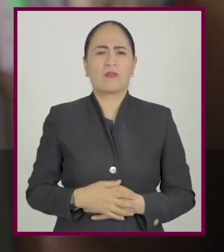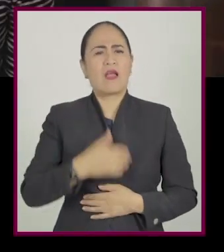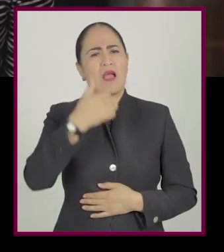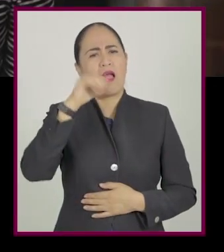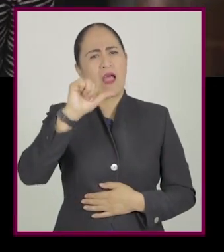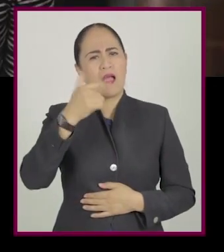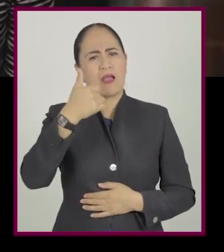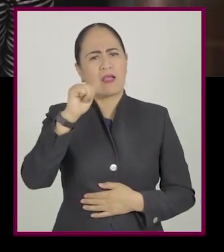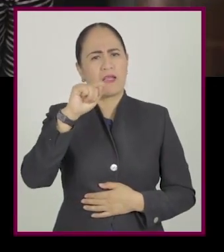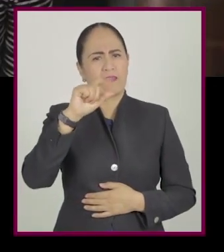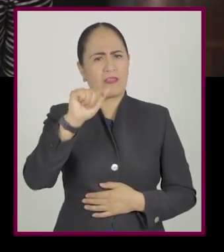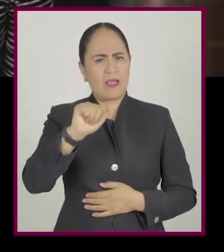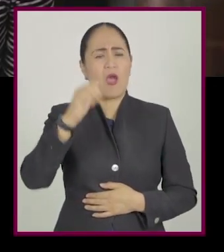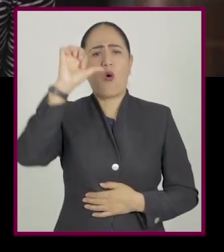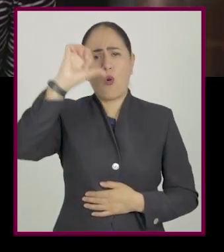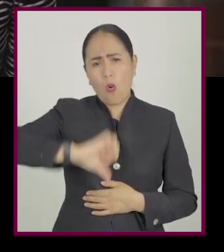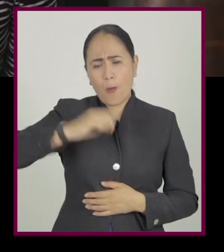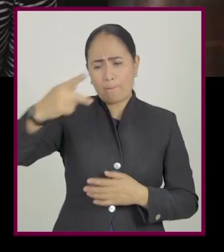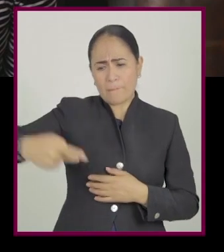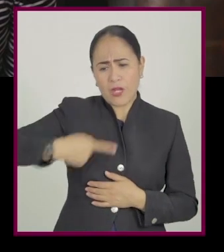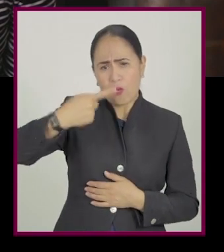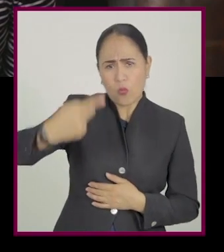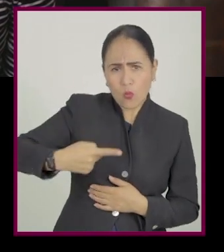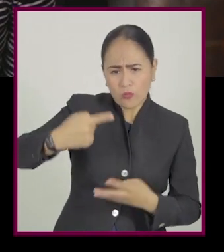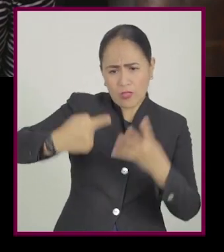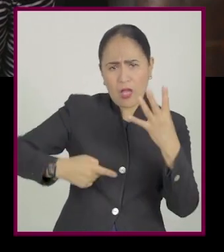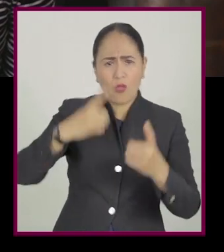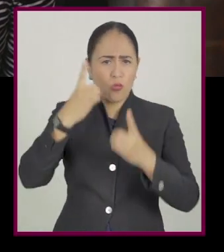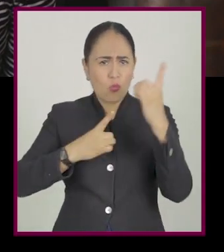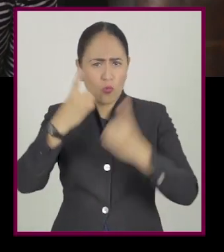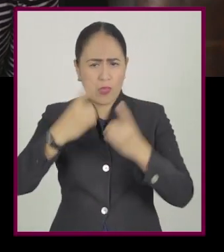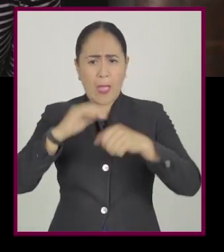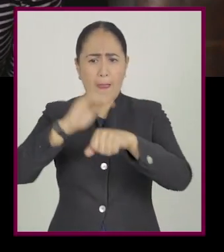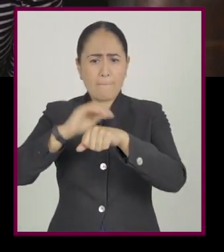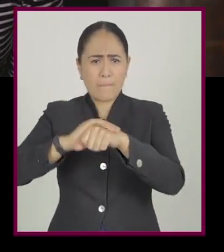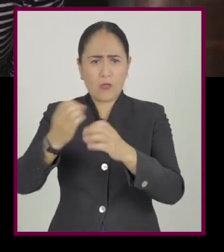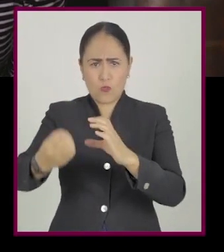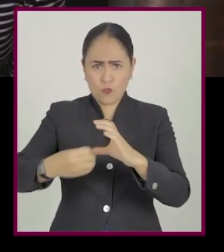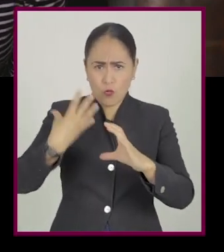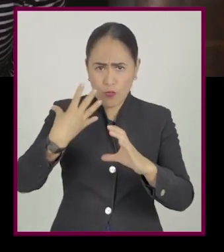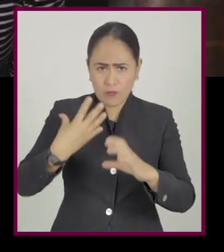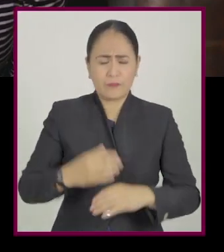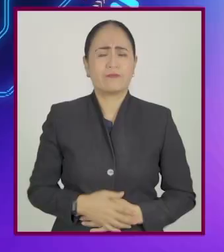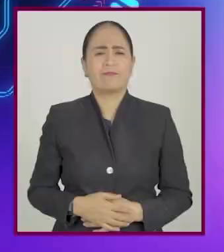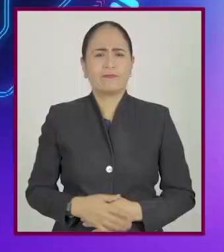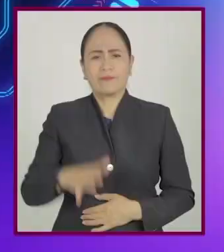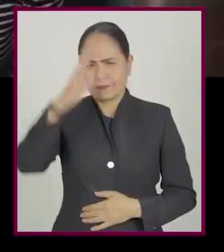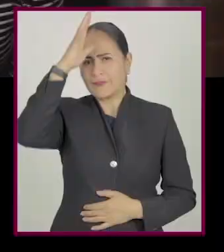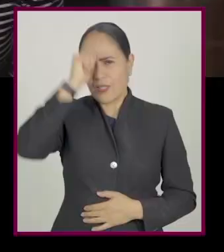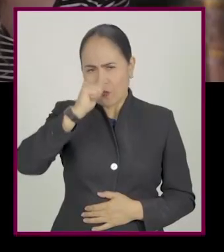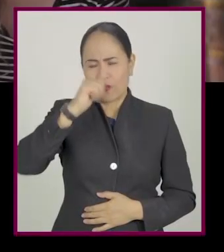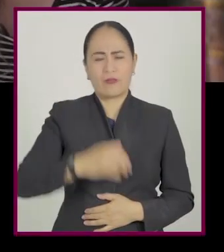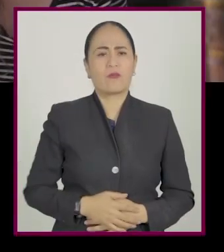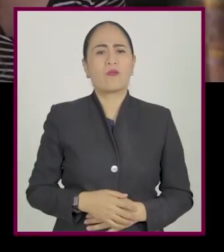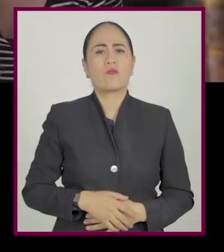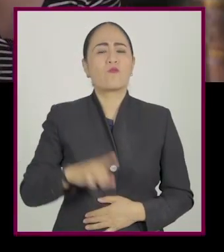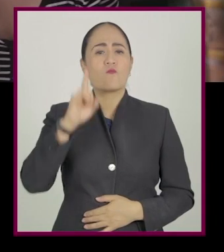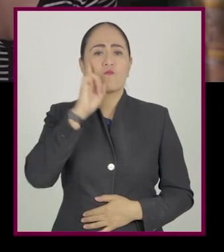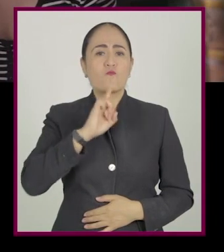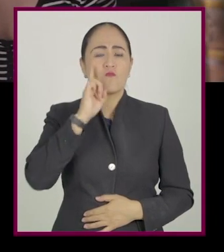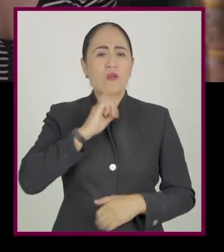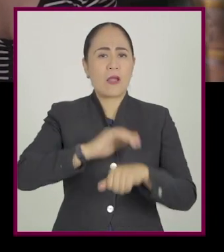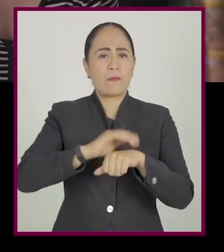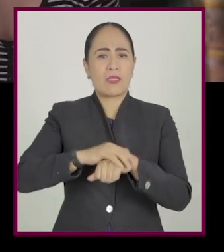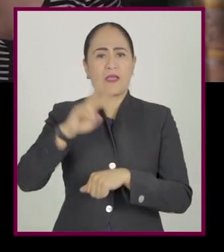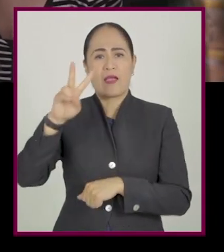Agatha, ¿puedes decirnos cuál es la pregunta o consulta que nos enviaron nuestros amigos esta ocasión? Claro que sí.